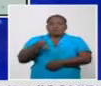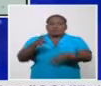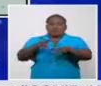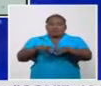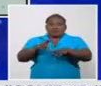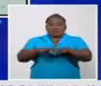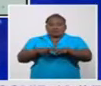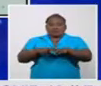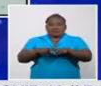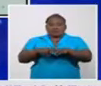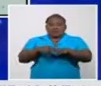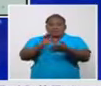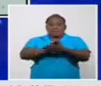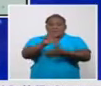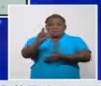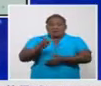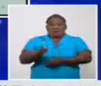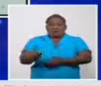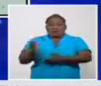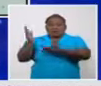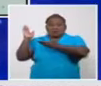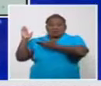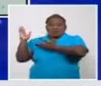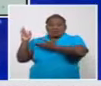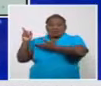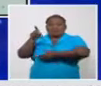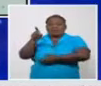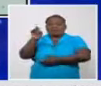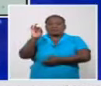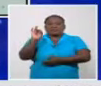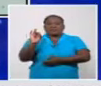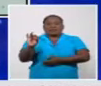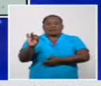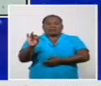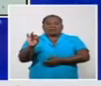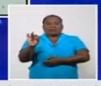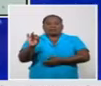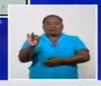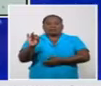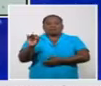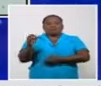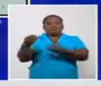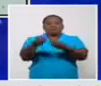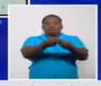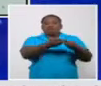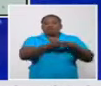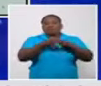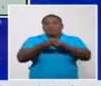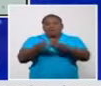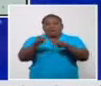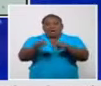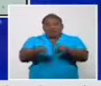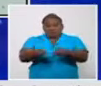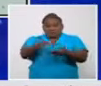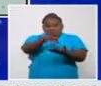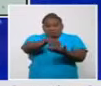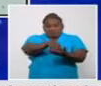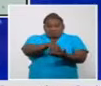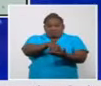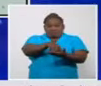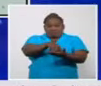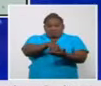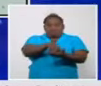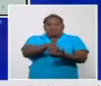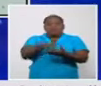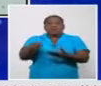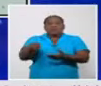En Mayabeque se diagnostican 17 personas de transmisión autóctona con la COVID Santa Cruz